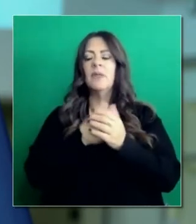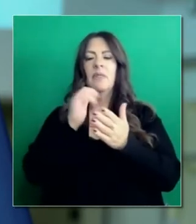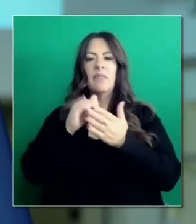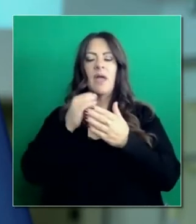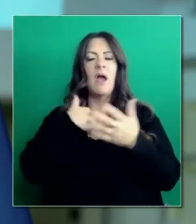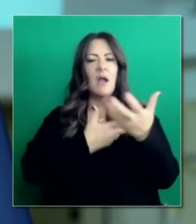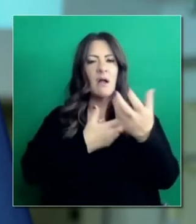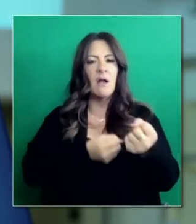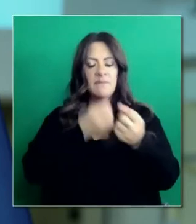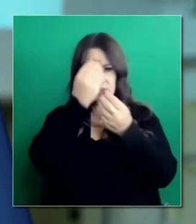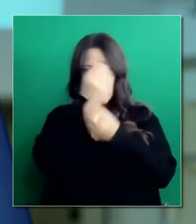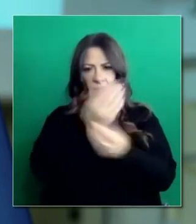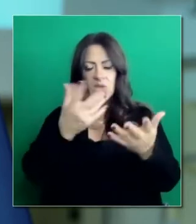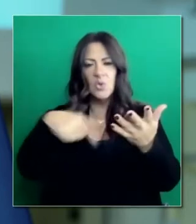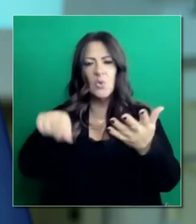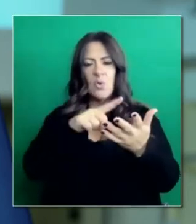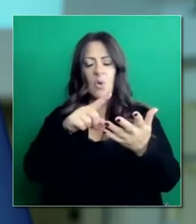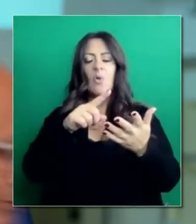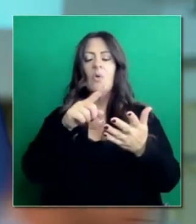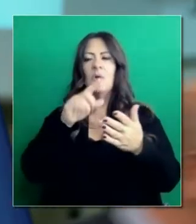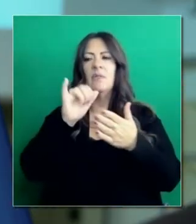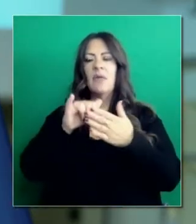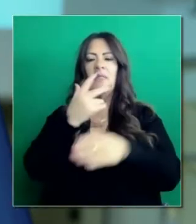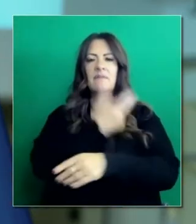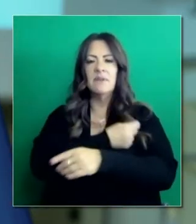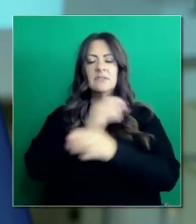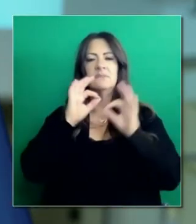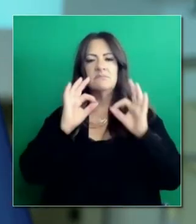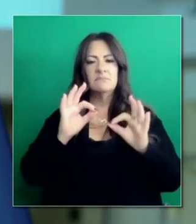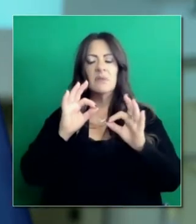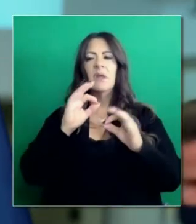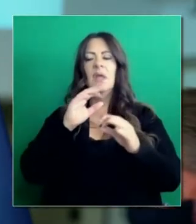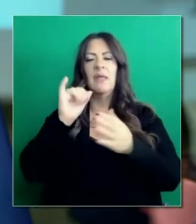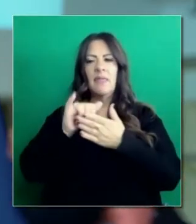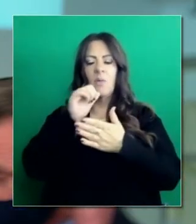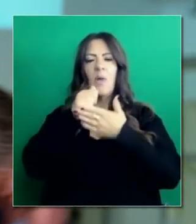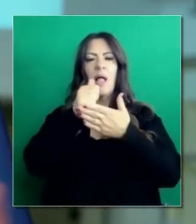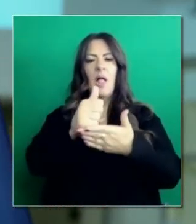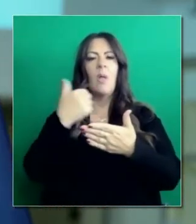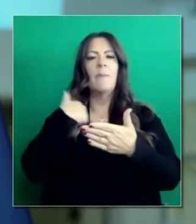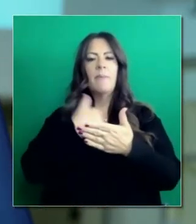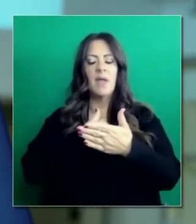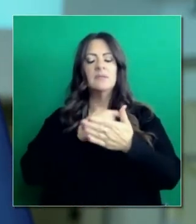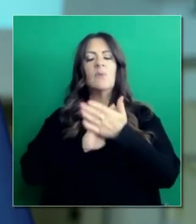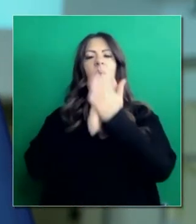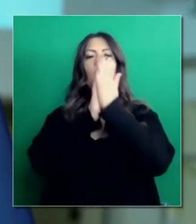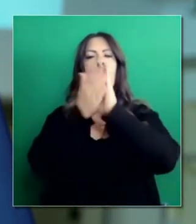el público pueda ser vacunado para poder sobrevivir esto o superar esto.